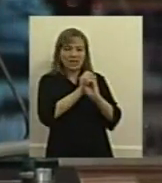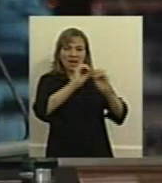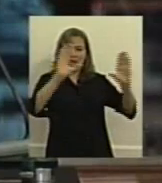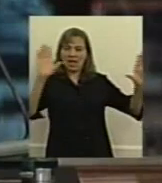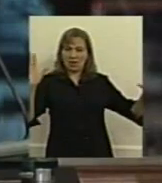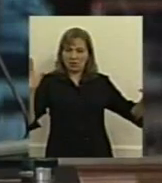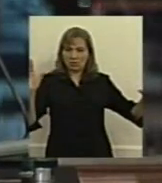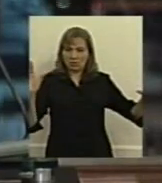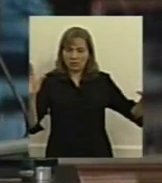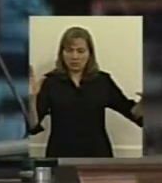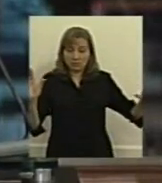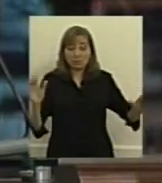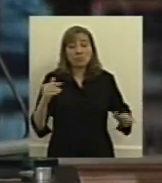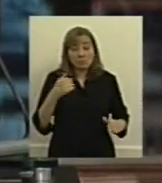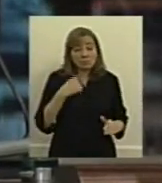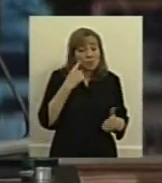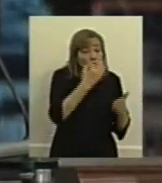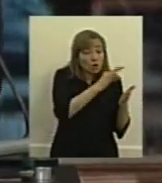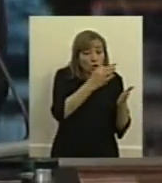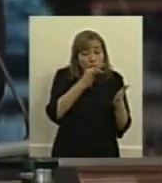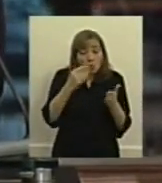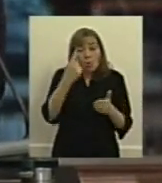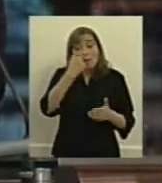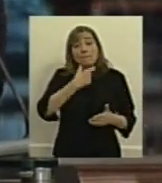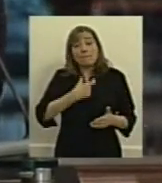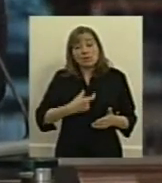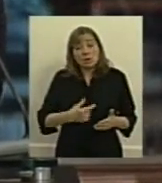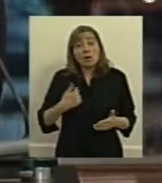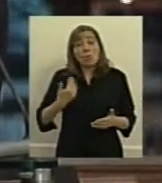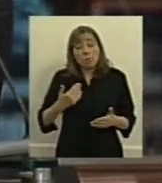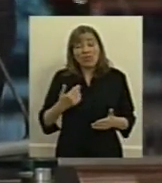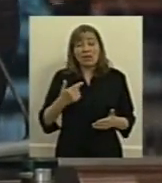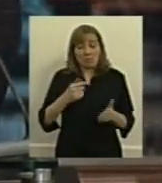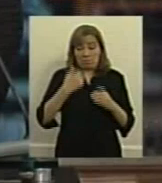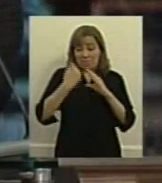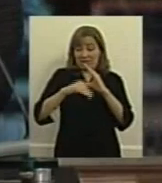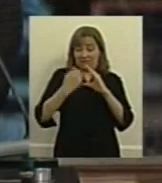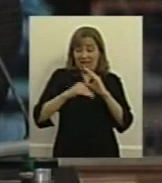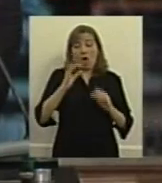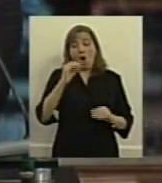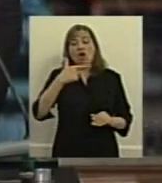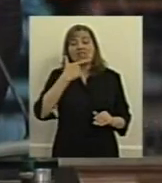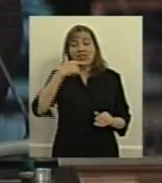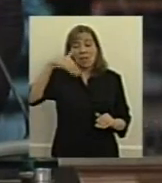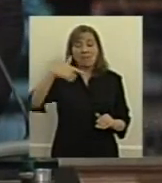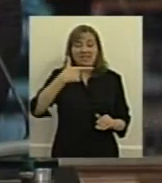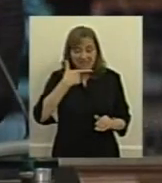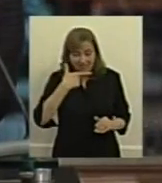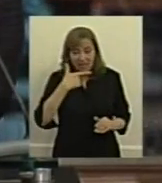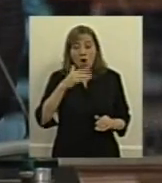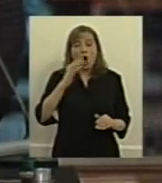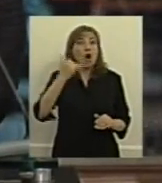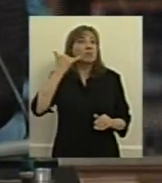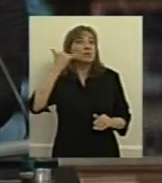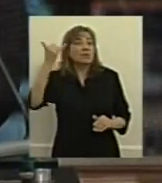lo vamos a poder hacer de modo tal de que una persona pueda a través de un SM o de un llamado digital